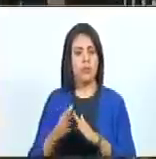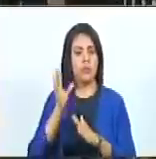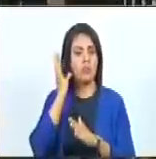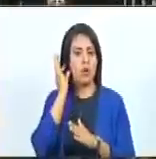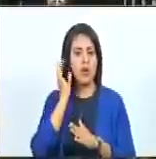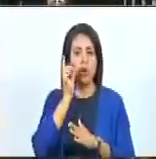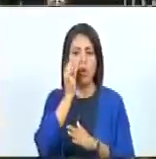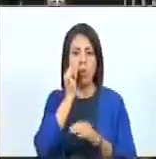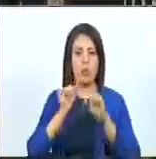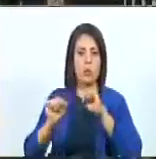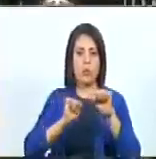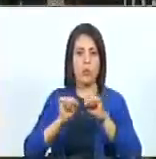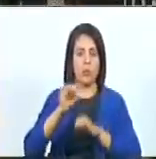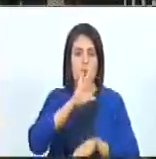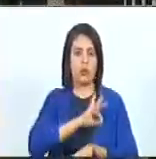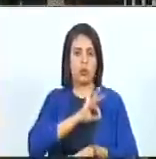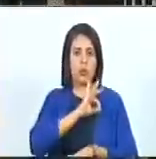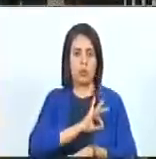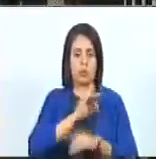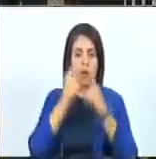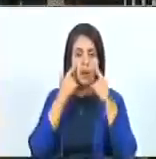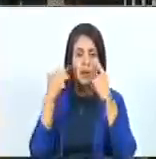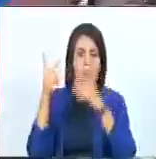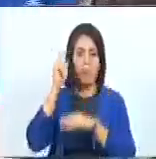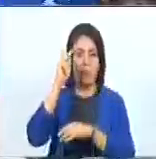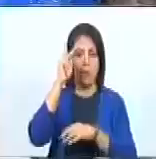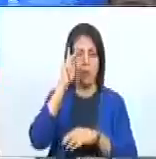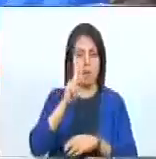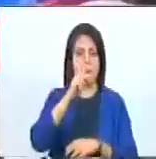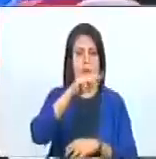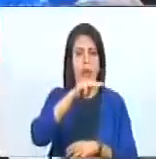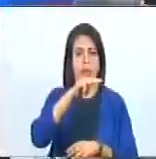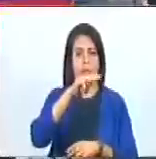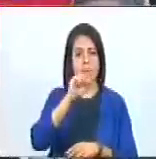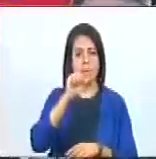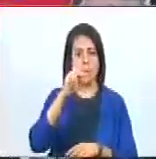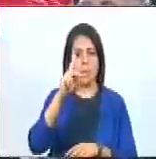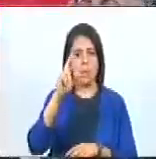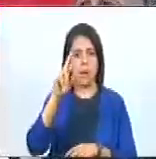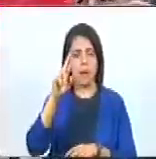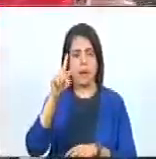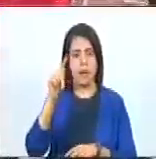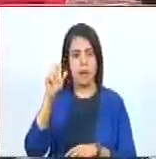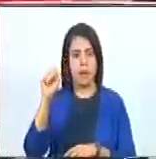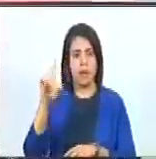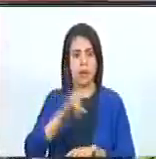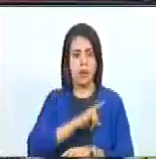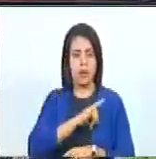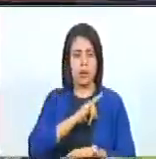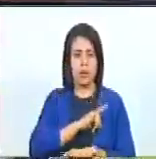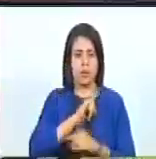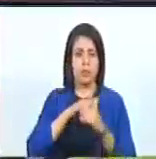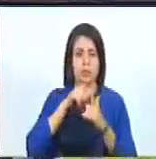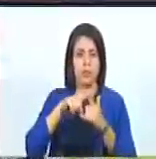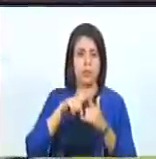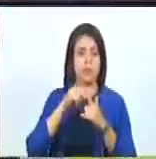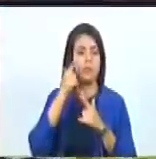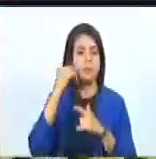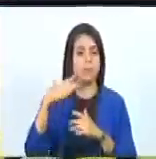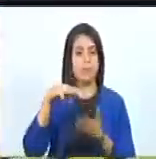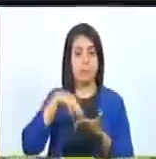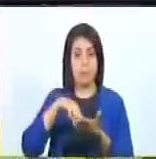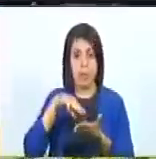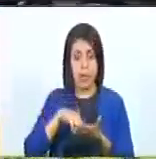comuneros y de los movimientos sociales. El profesor Espartaco Martínez, gestión social de la Universidad Politécnica Territorial de los Altos